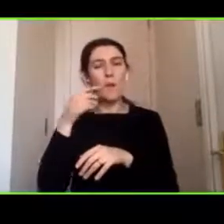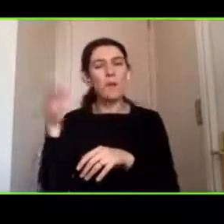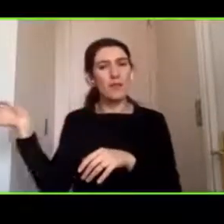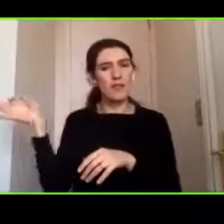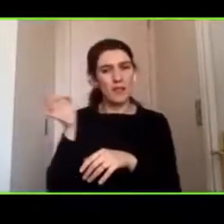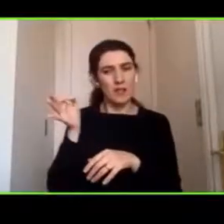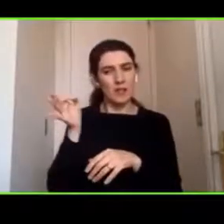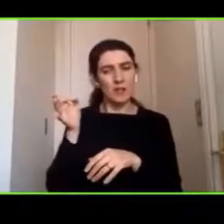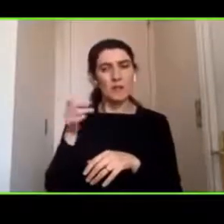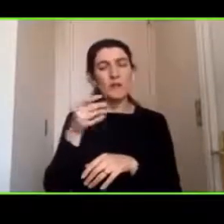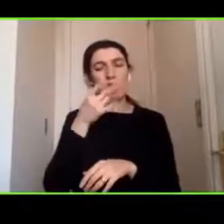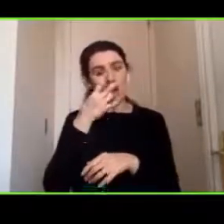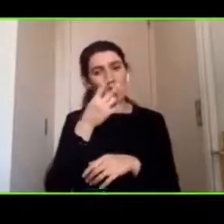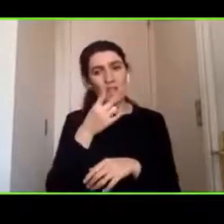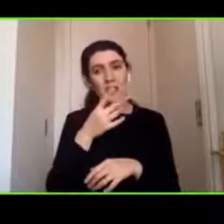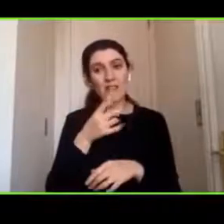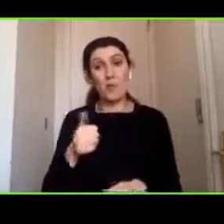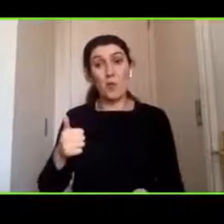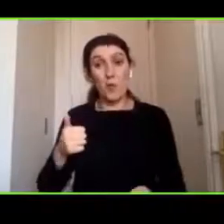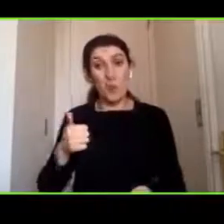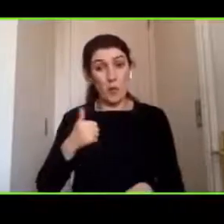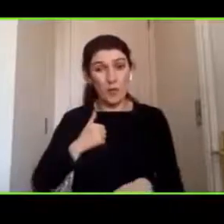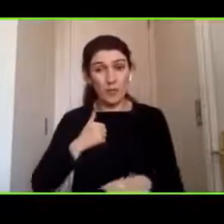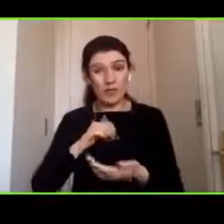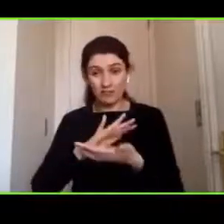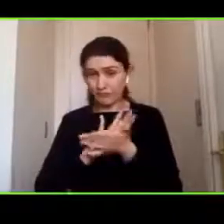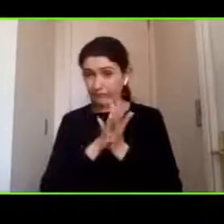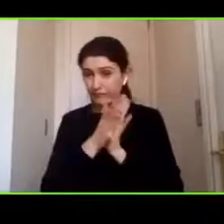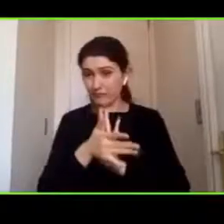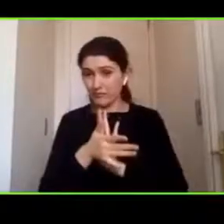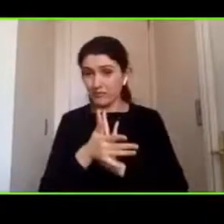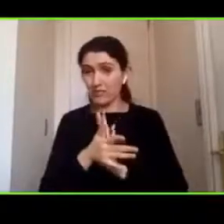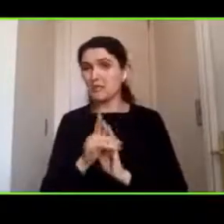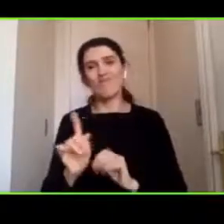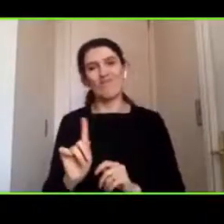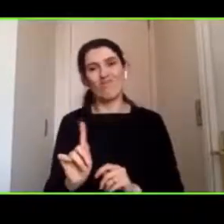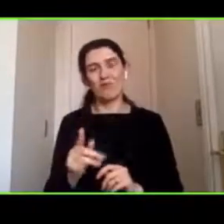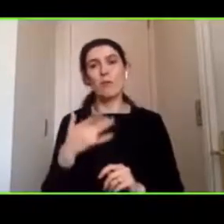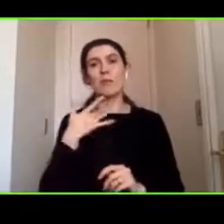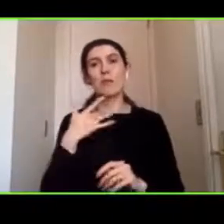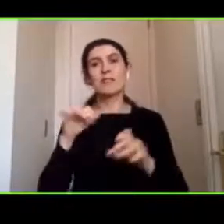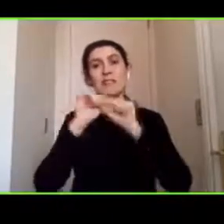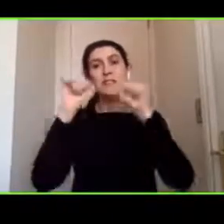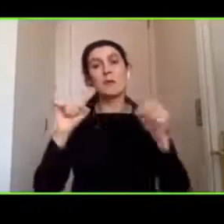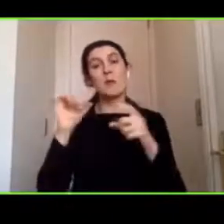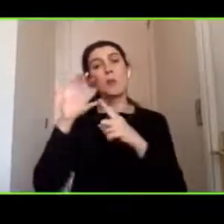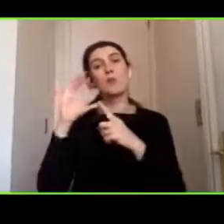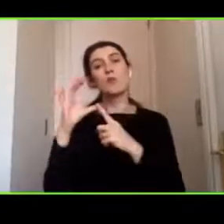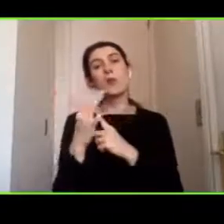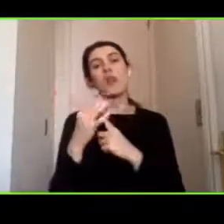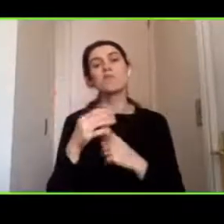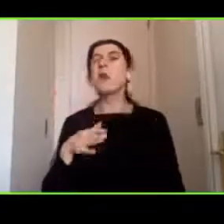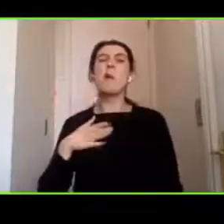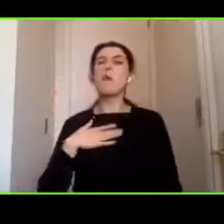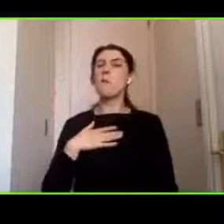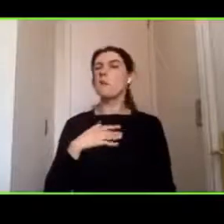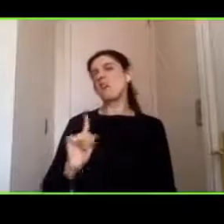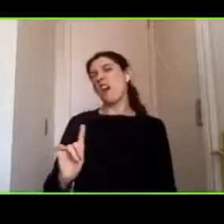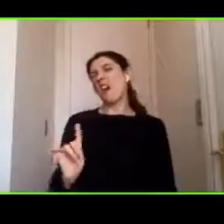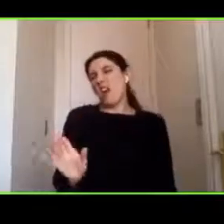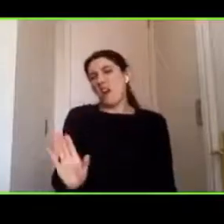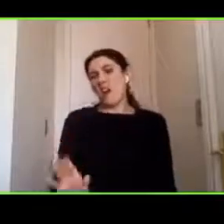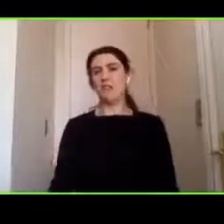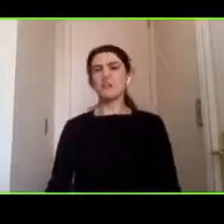cabalidad porque existe un sistema cultural de que a mí no me pasa nada a mí no me va a